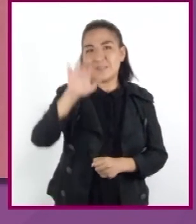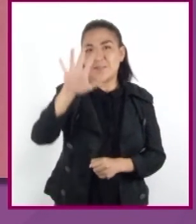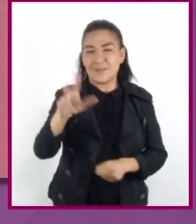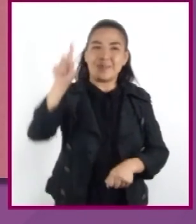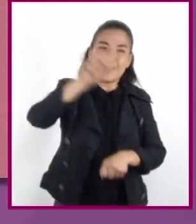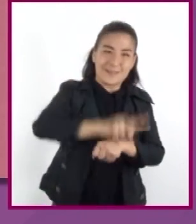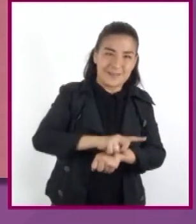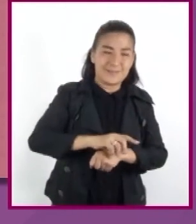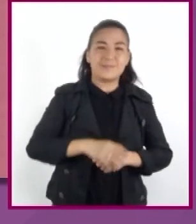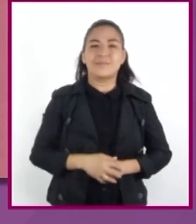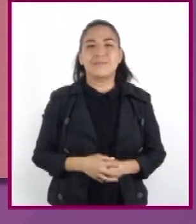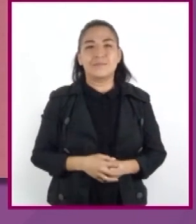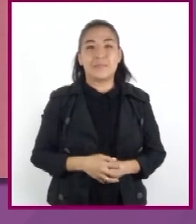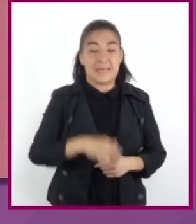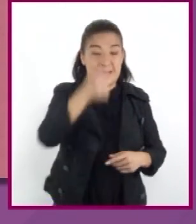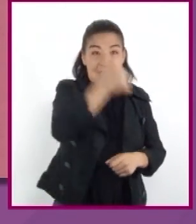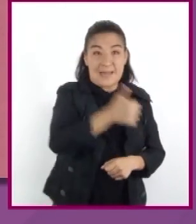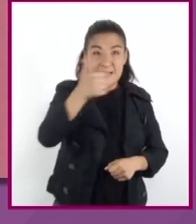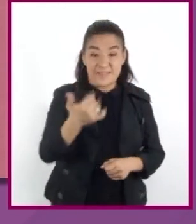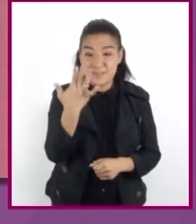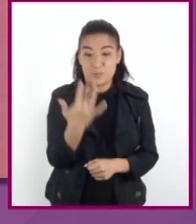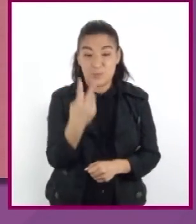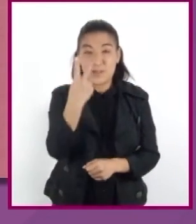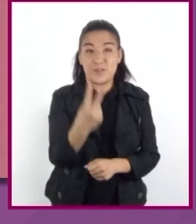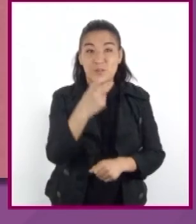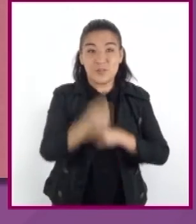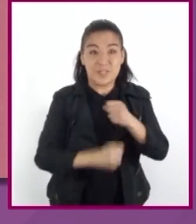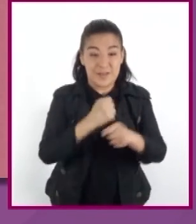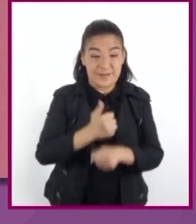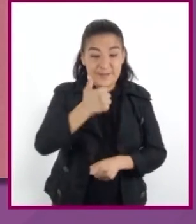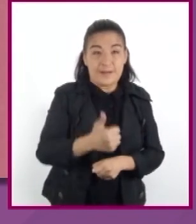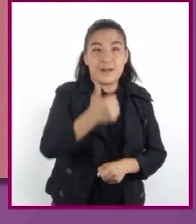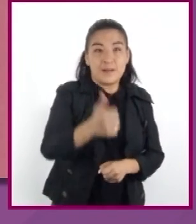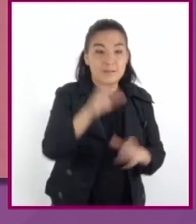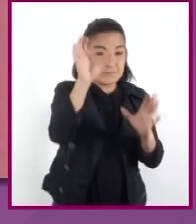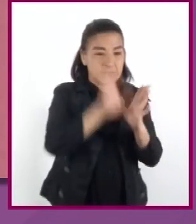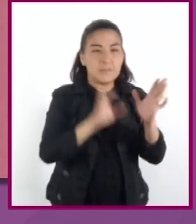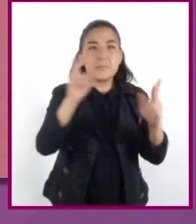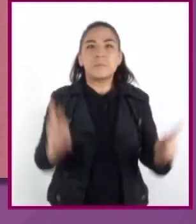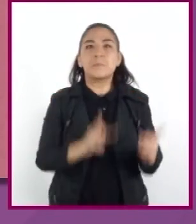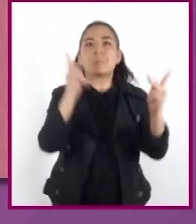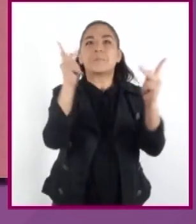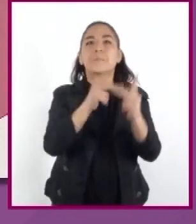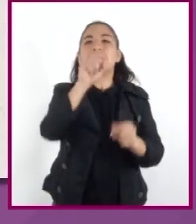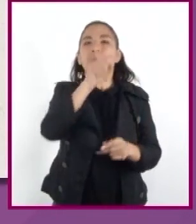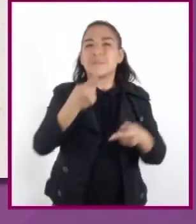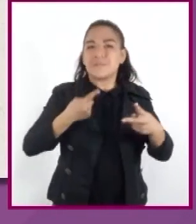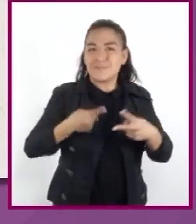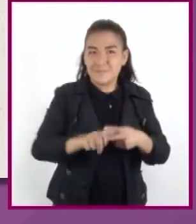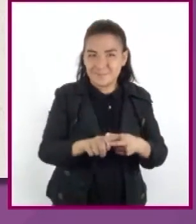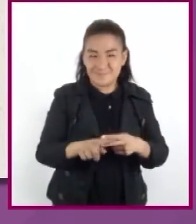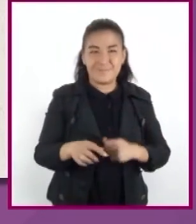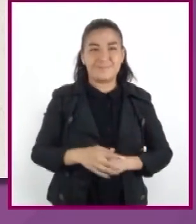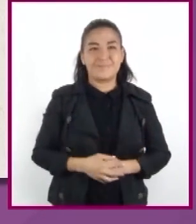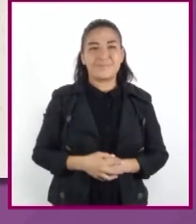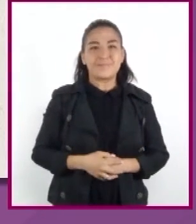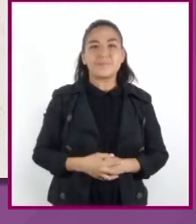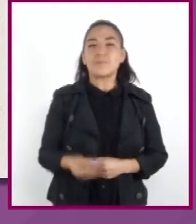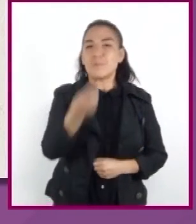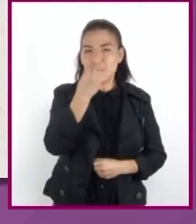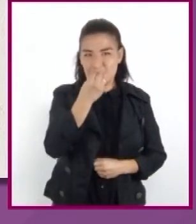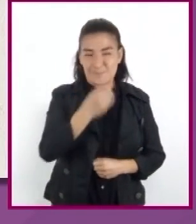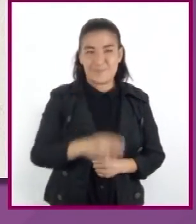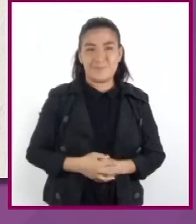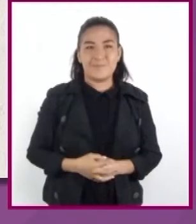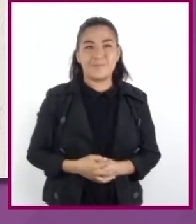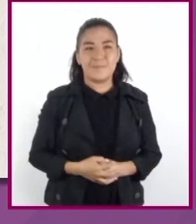días. Cada 52 años, ambos calendarios coincidían en su inicio. Alimentación.